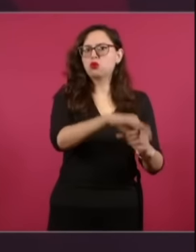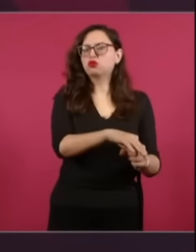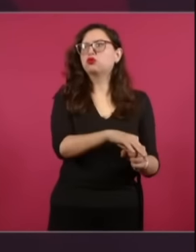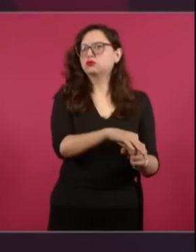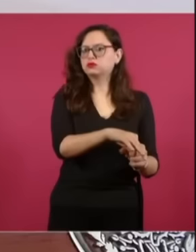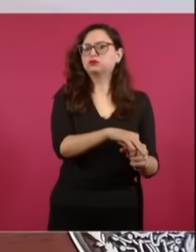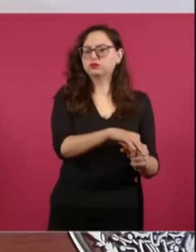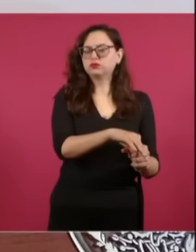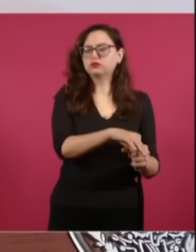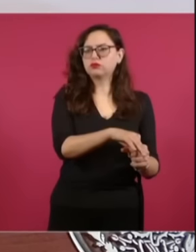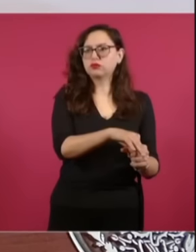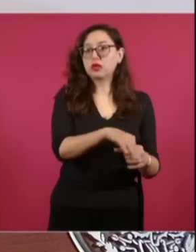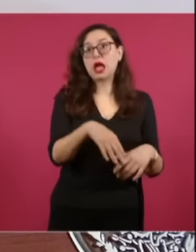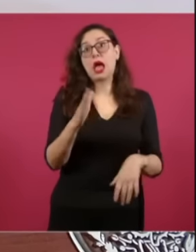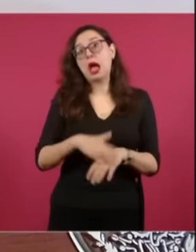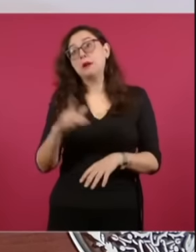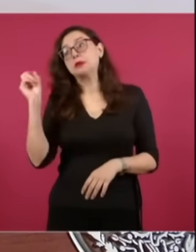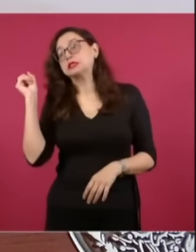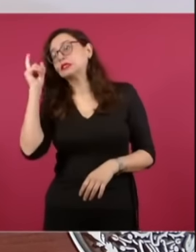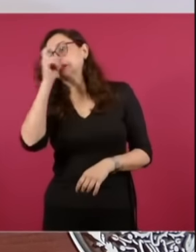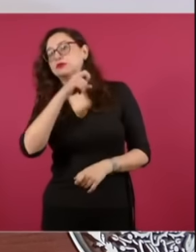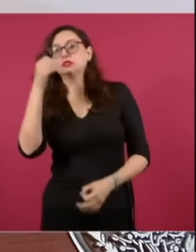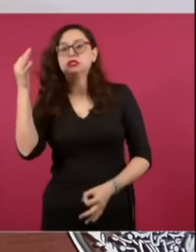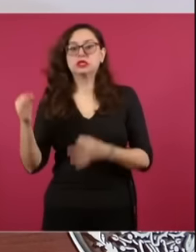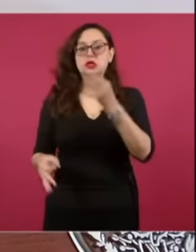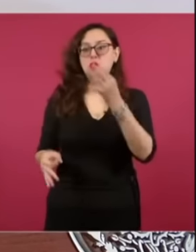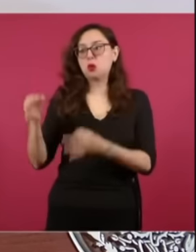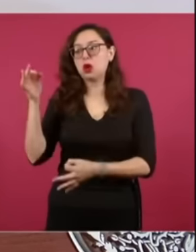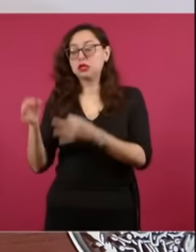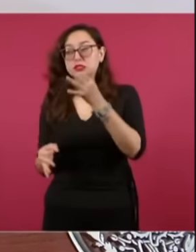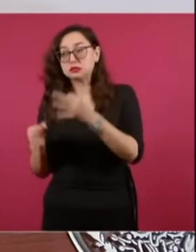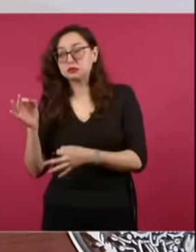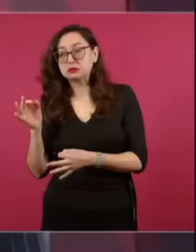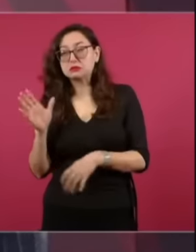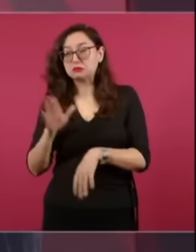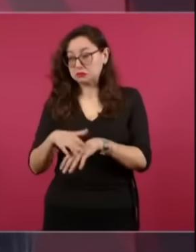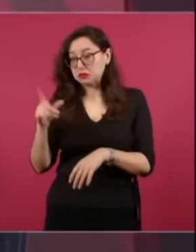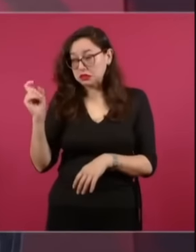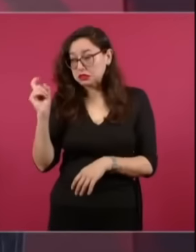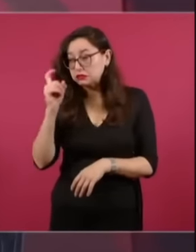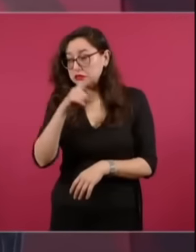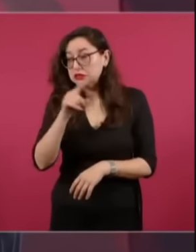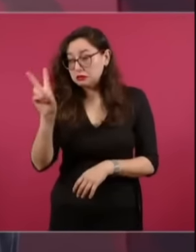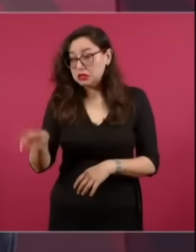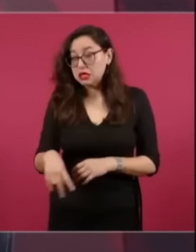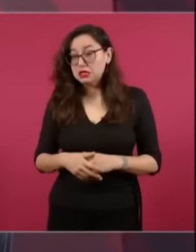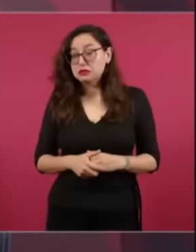complicado ser juez que ser presidente municipal, ser gobernador, que ser presidente de la República?